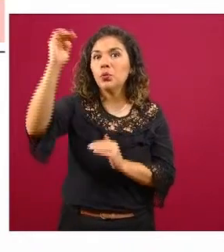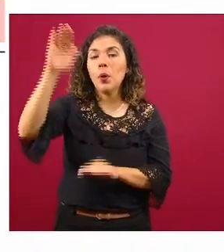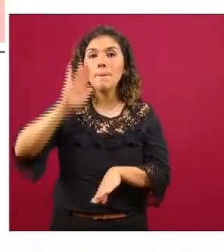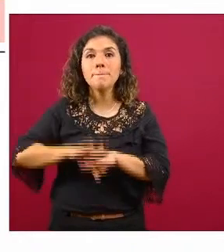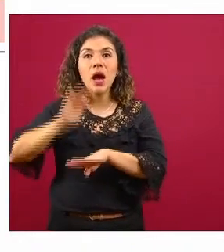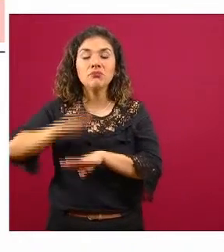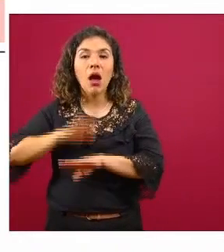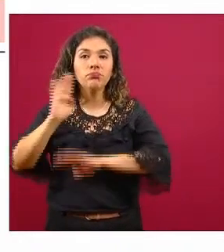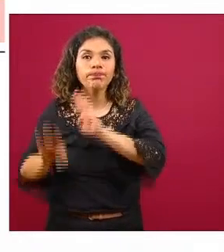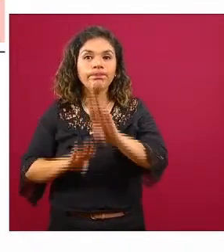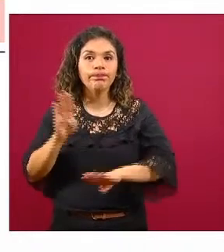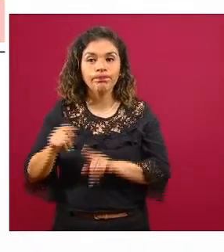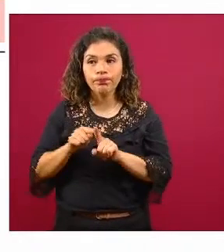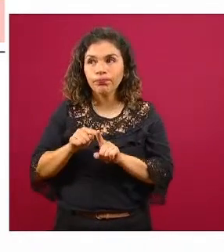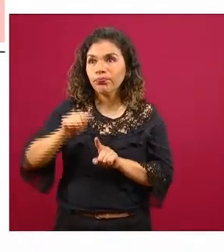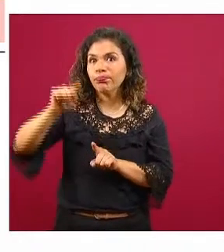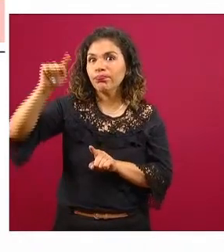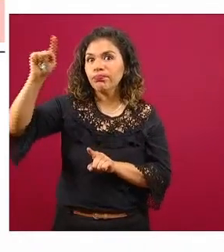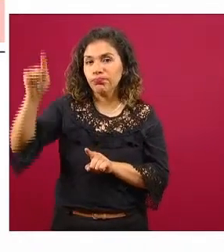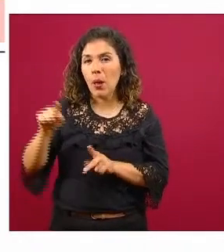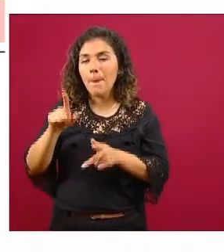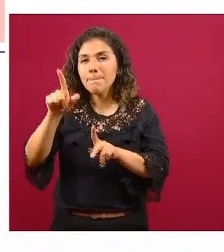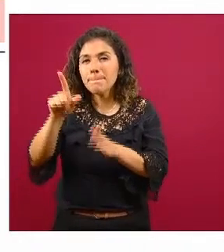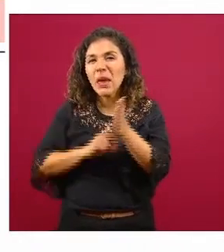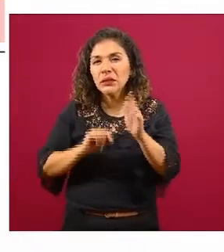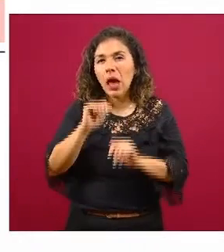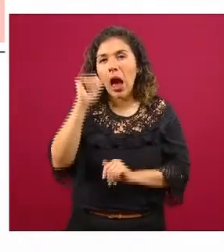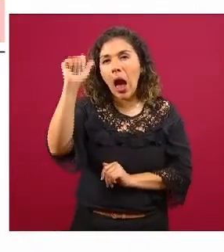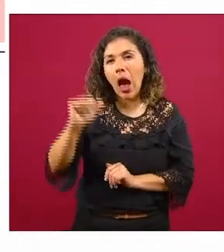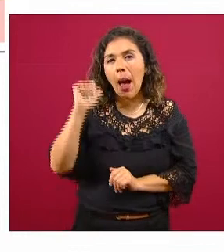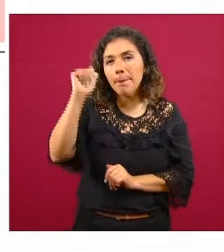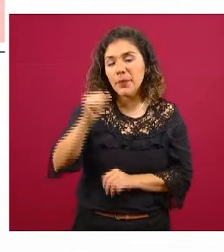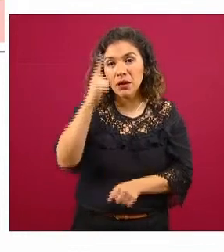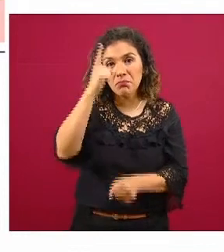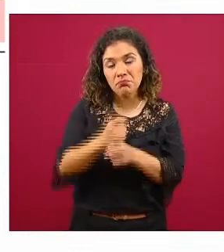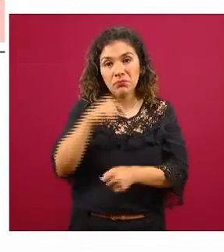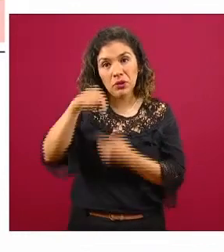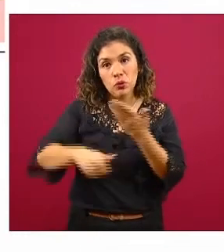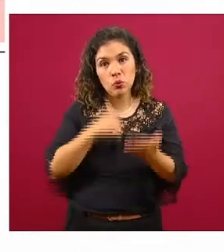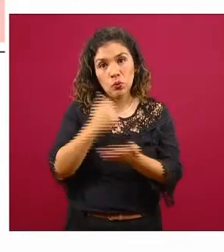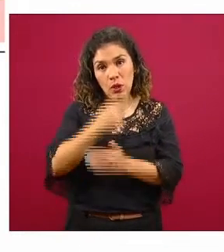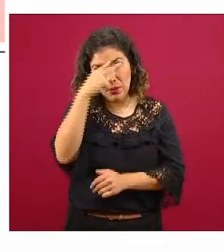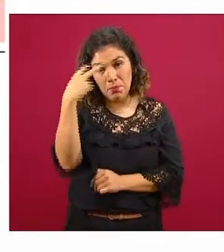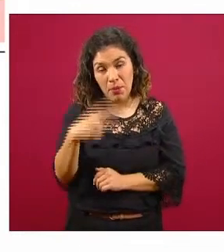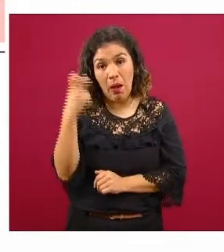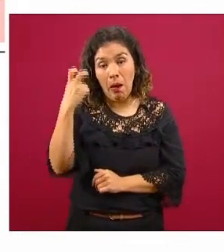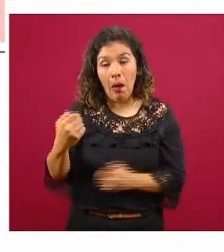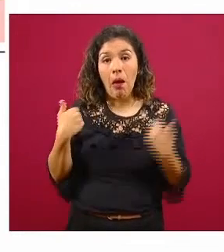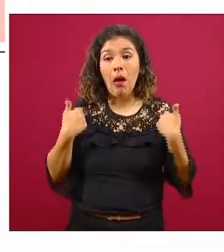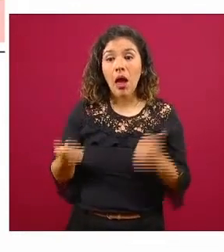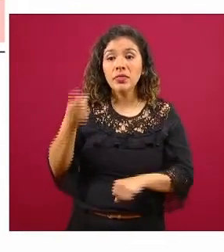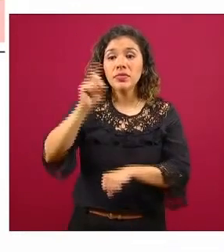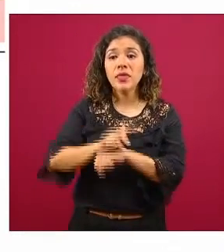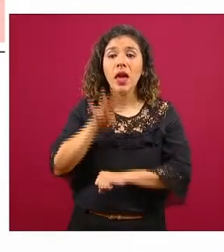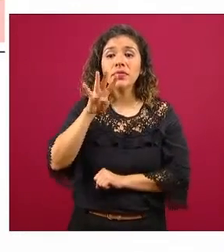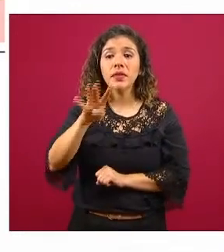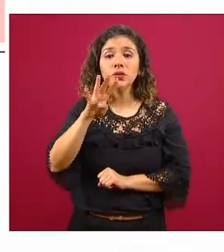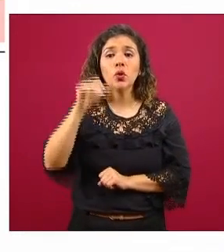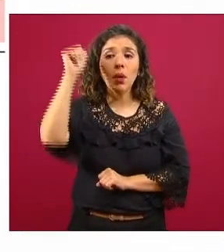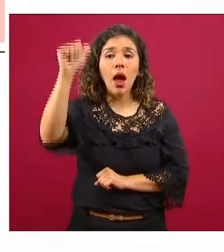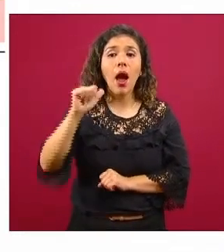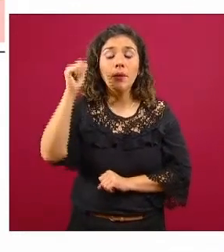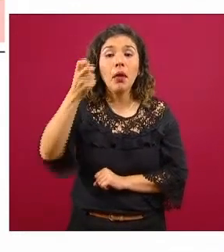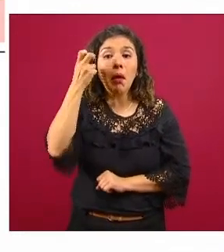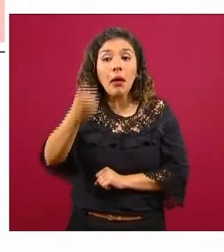exceso de mortalidad hacia el mes de abril en particular en la Ciudad de México el modelo nos marca el 19 de abril como